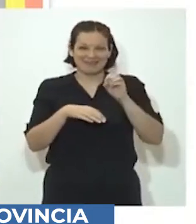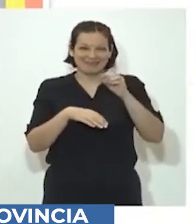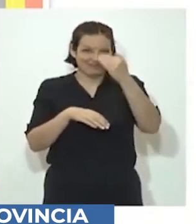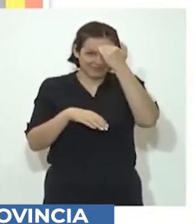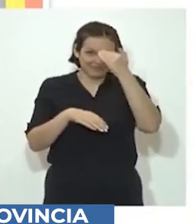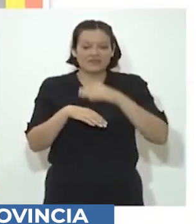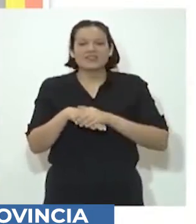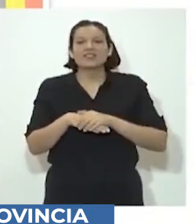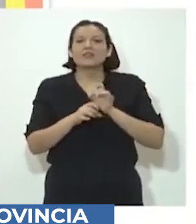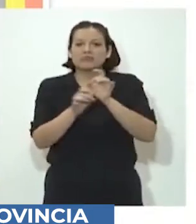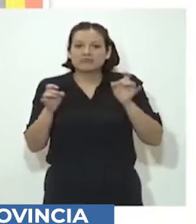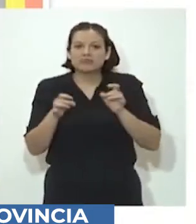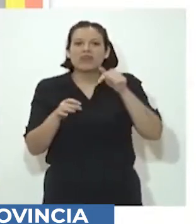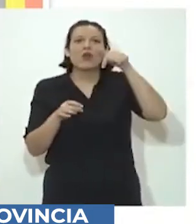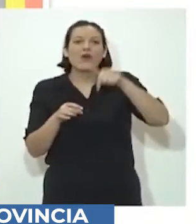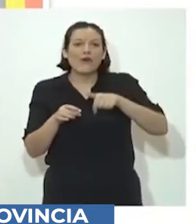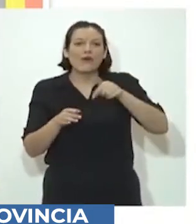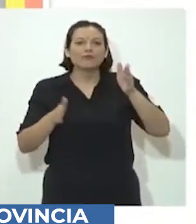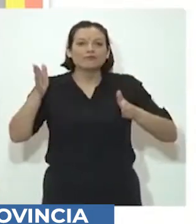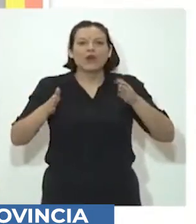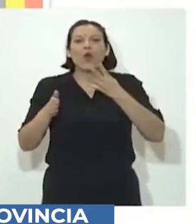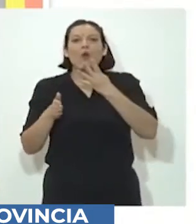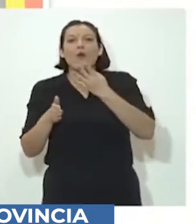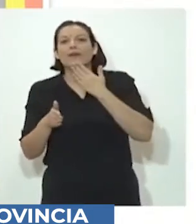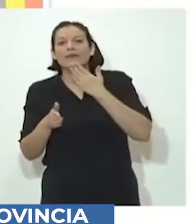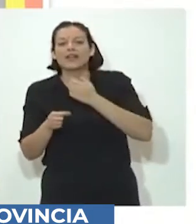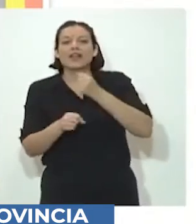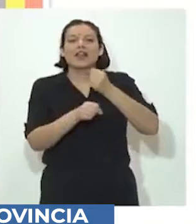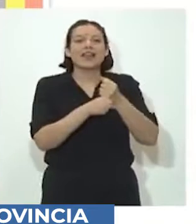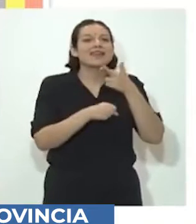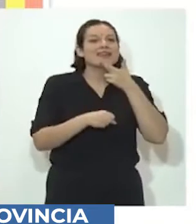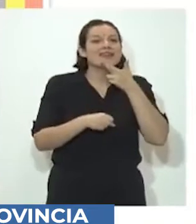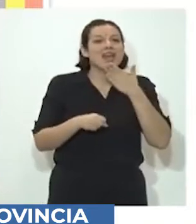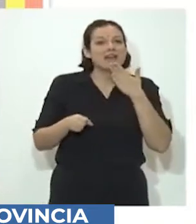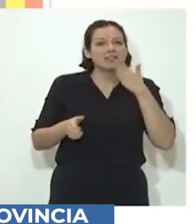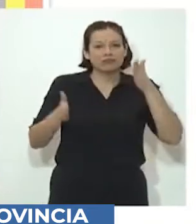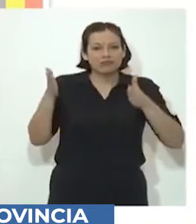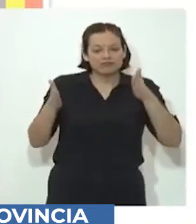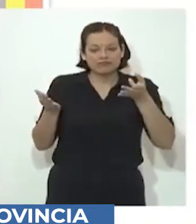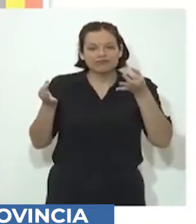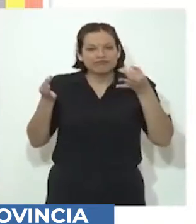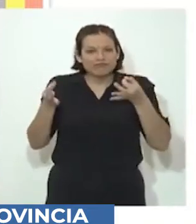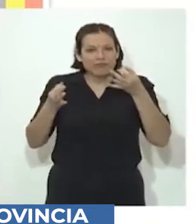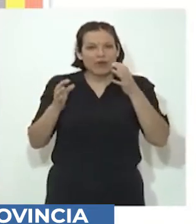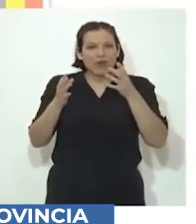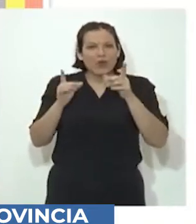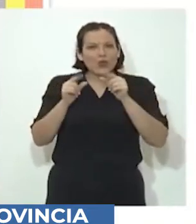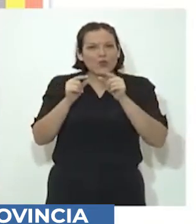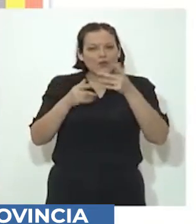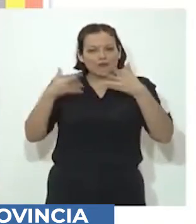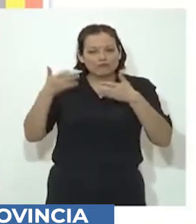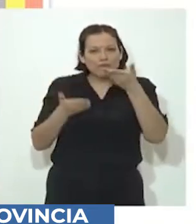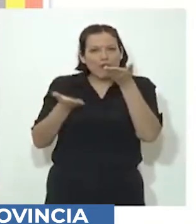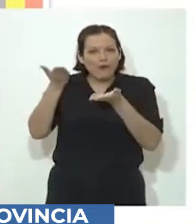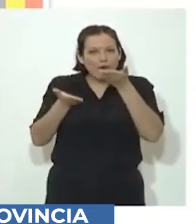esta semana va desde el 4 de abril al 17 de abril. Y si comparamos en relación a la situación